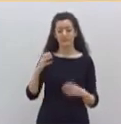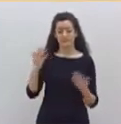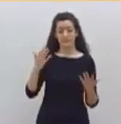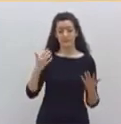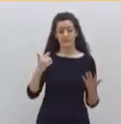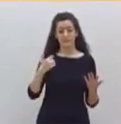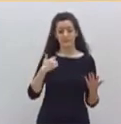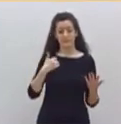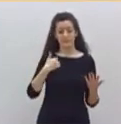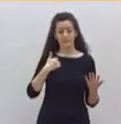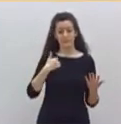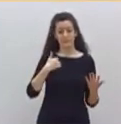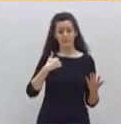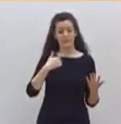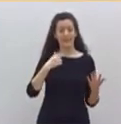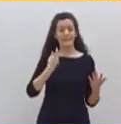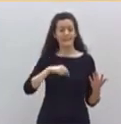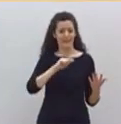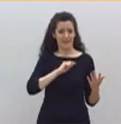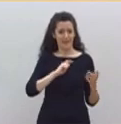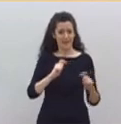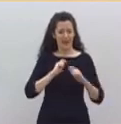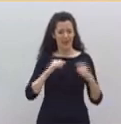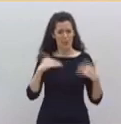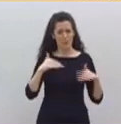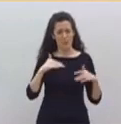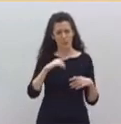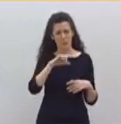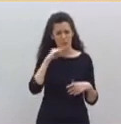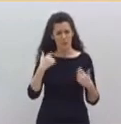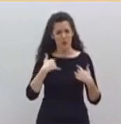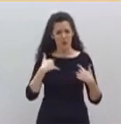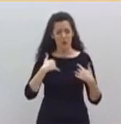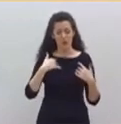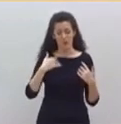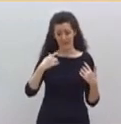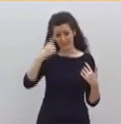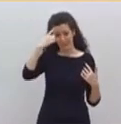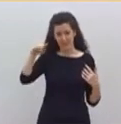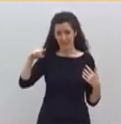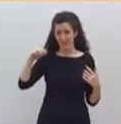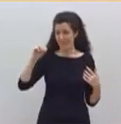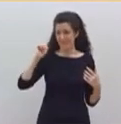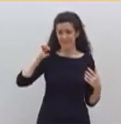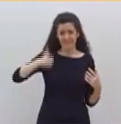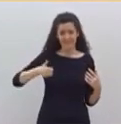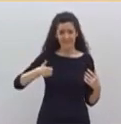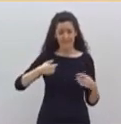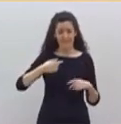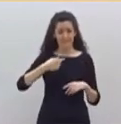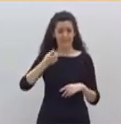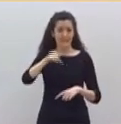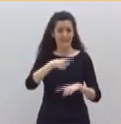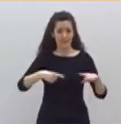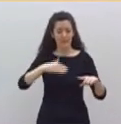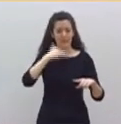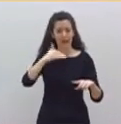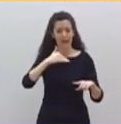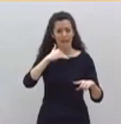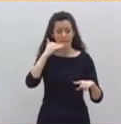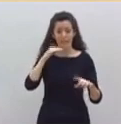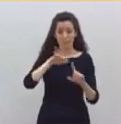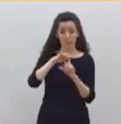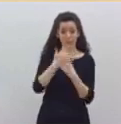ya un mes y medio de drama nacional y esto no es una guerra, como le gusta comparar al Gobierno. Esto es una